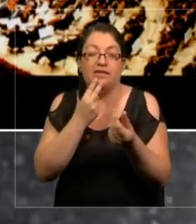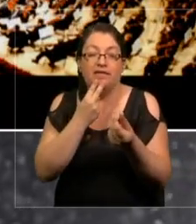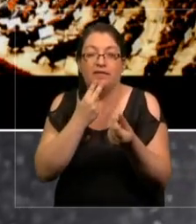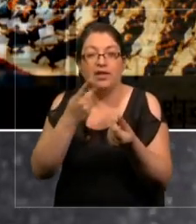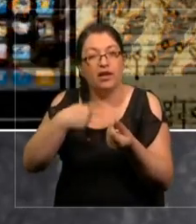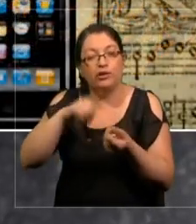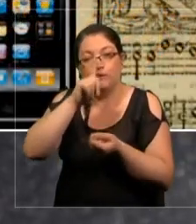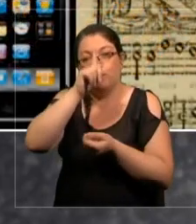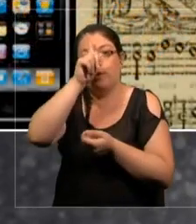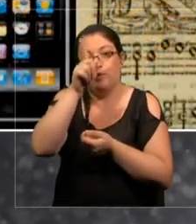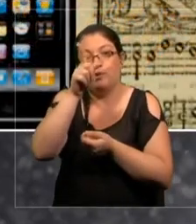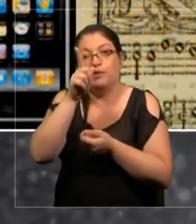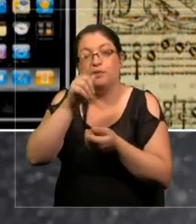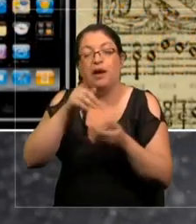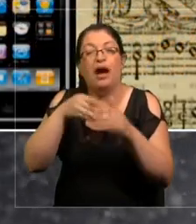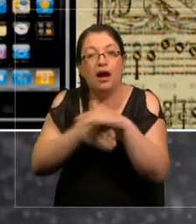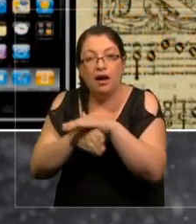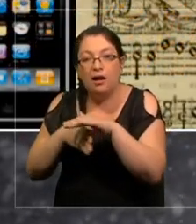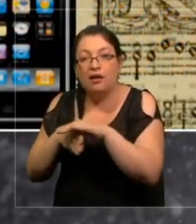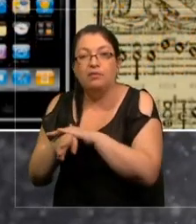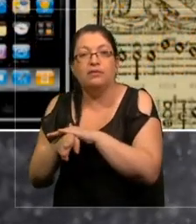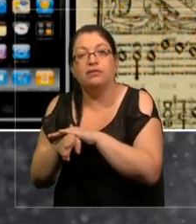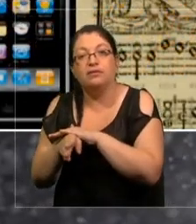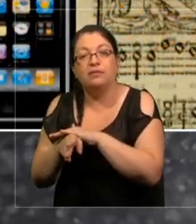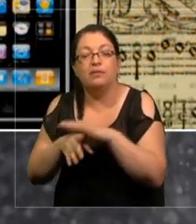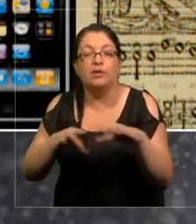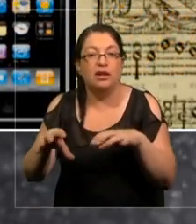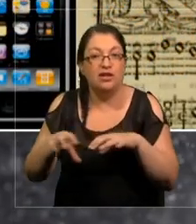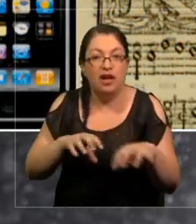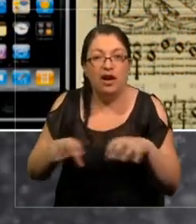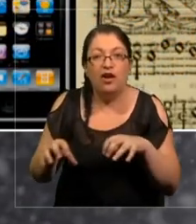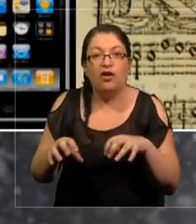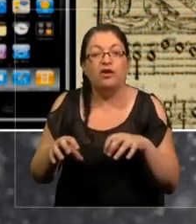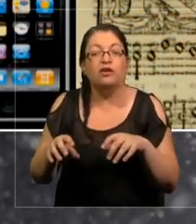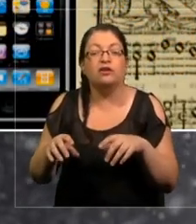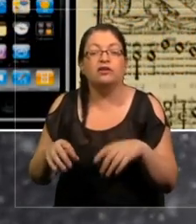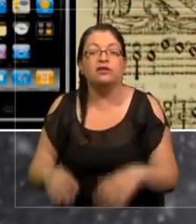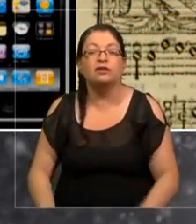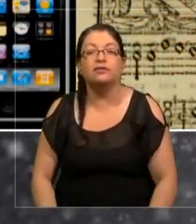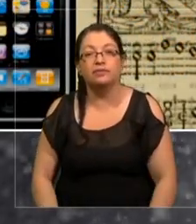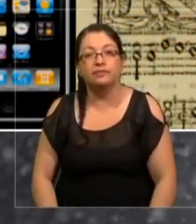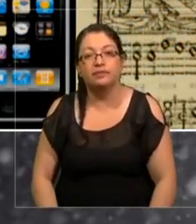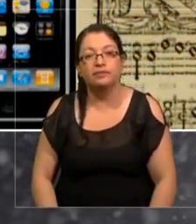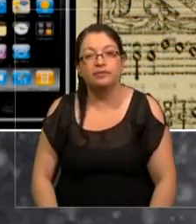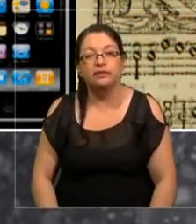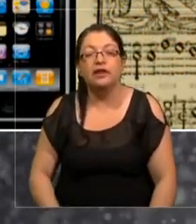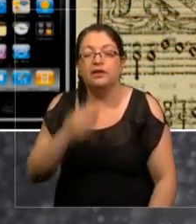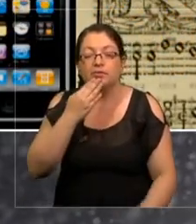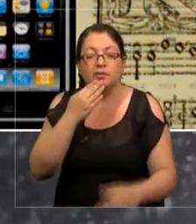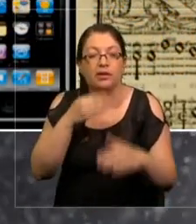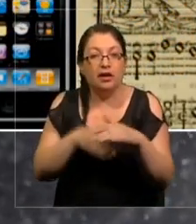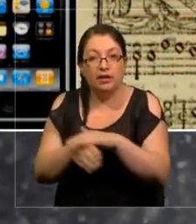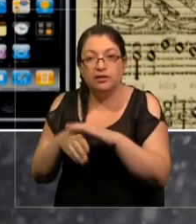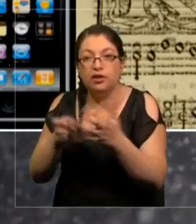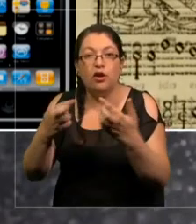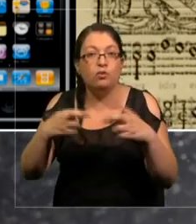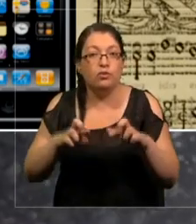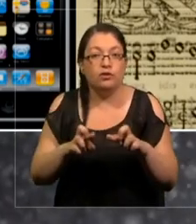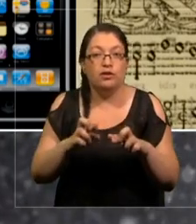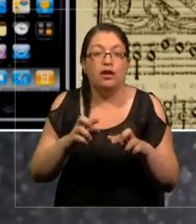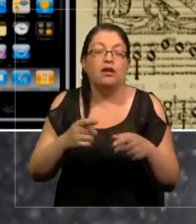acostumbrados. El acceso a los materiales, a los bienes materiales, a mayores oportunidades de negocio,